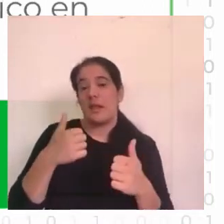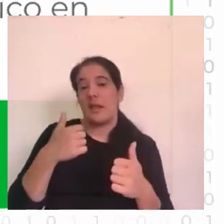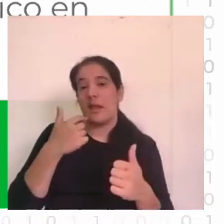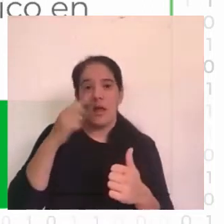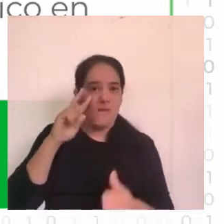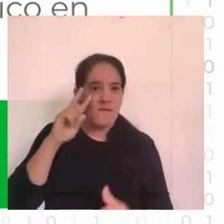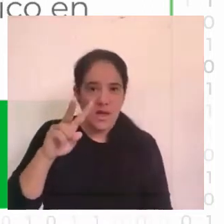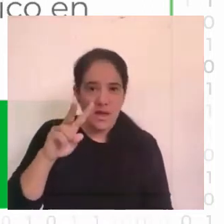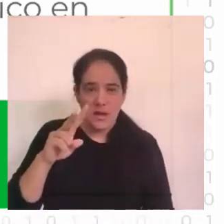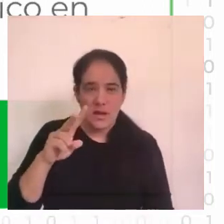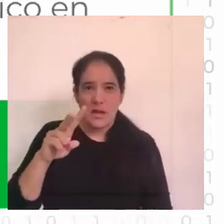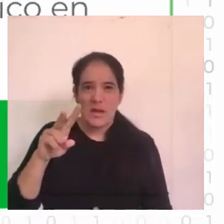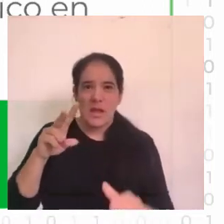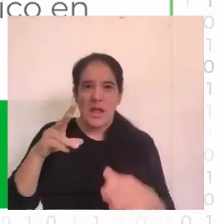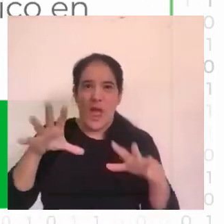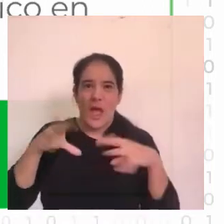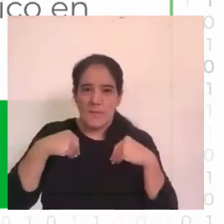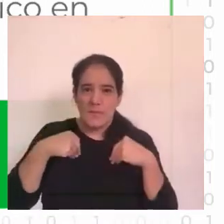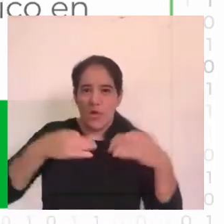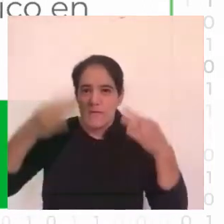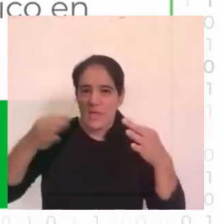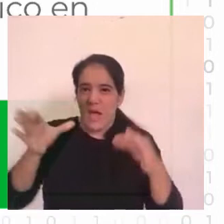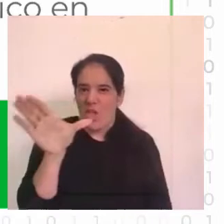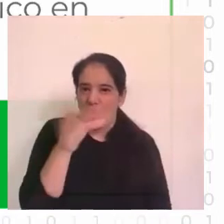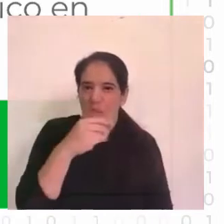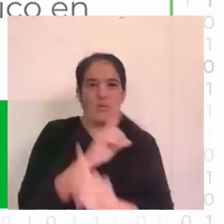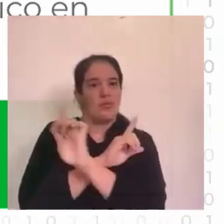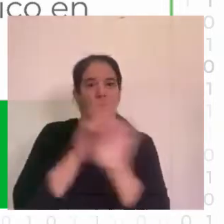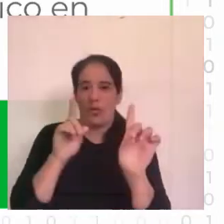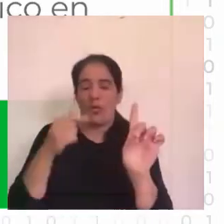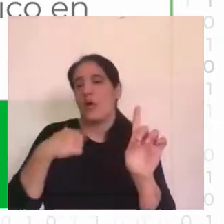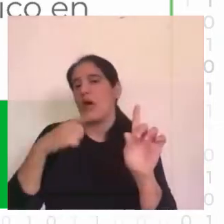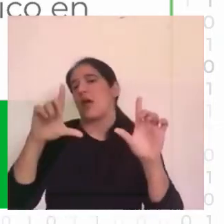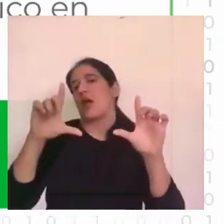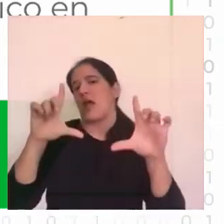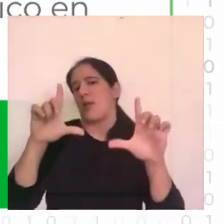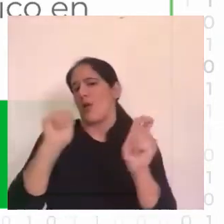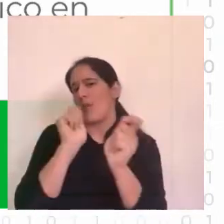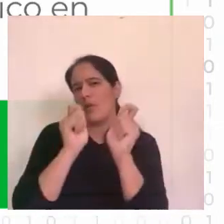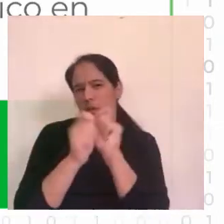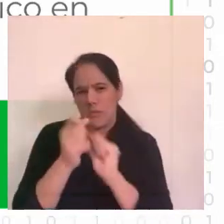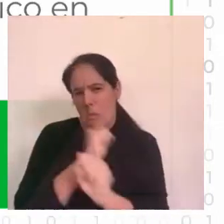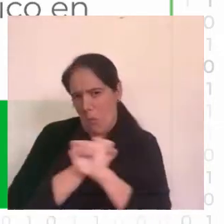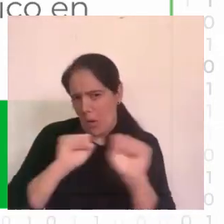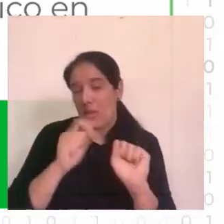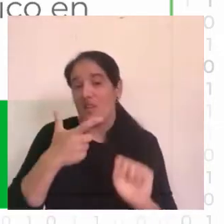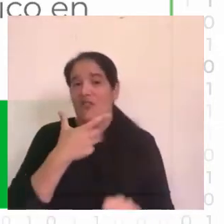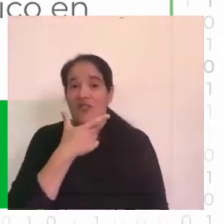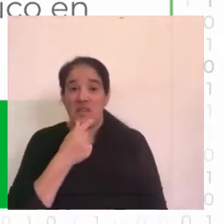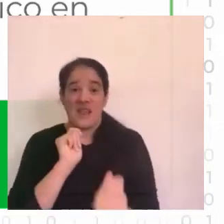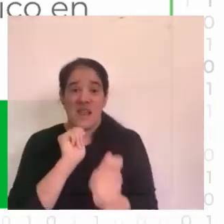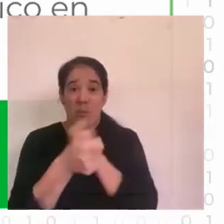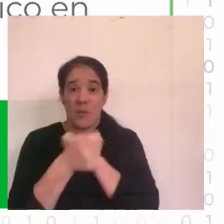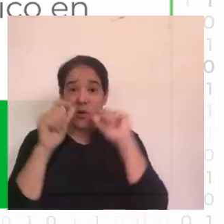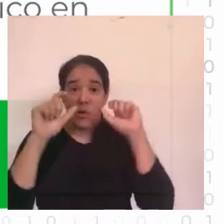que hoy en día existen un montón de métodos de falsificaciones de imágenes que son muy sofisticados fáciles y rápidos de usar y que el ser humano